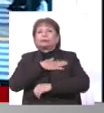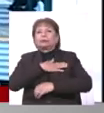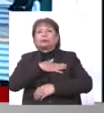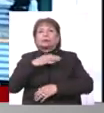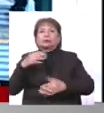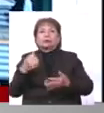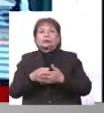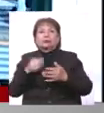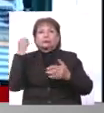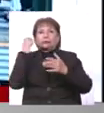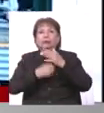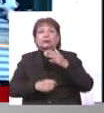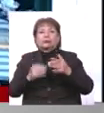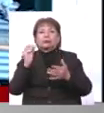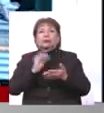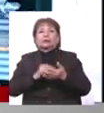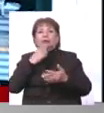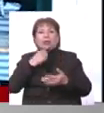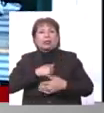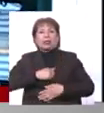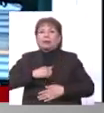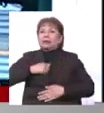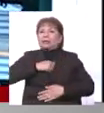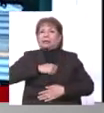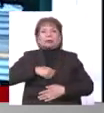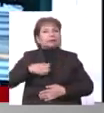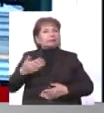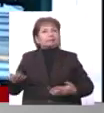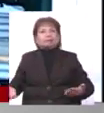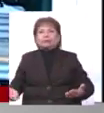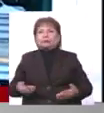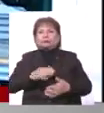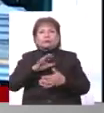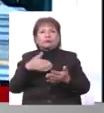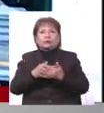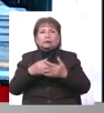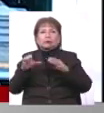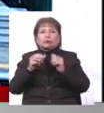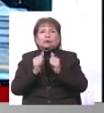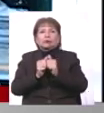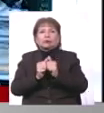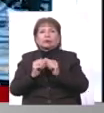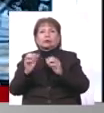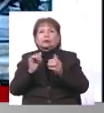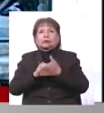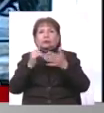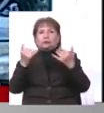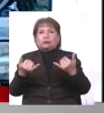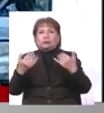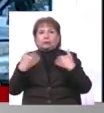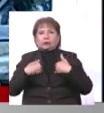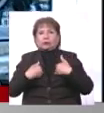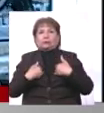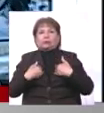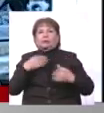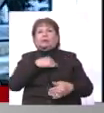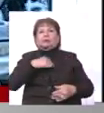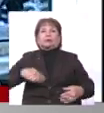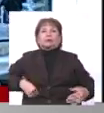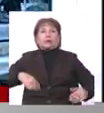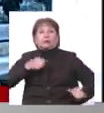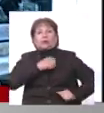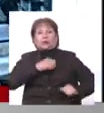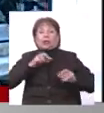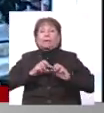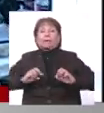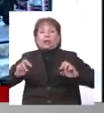sucedido un feminicidio más y es lamentable que toda esta situación esté pasando. Hoy vamos a tener al Ministro del Interior en